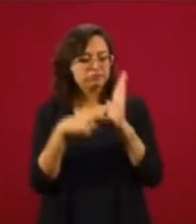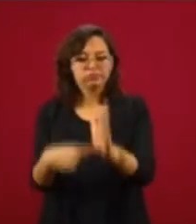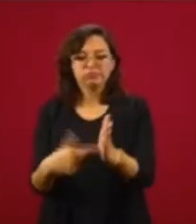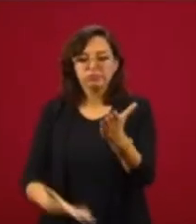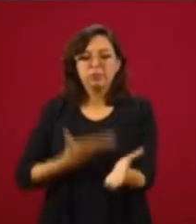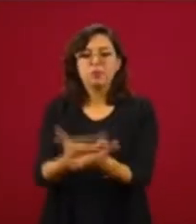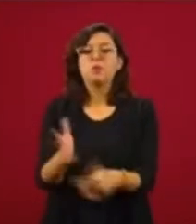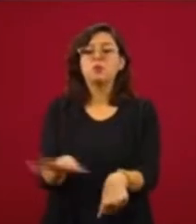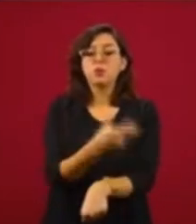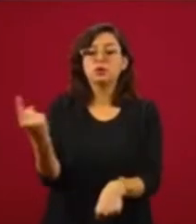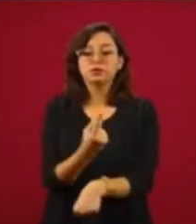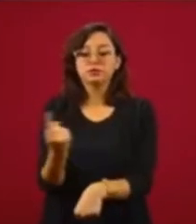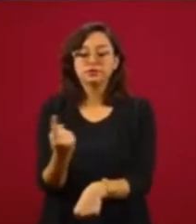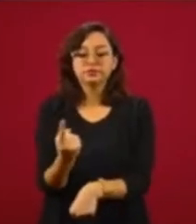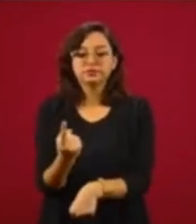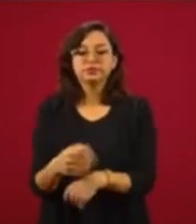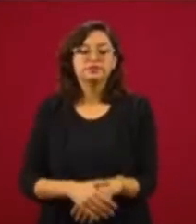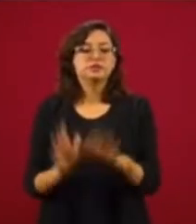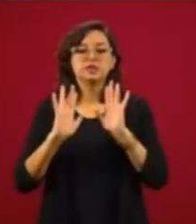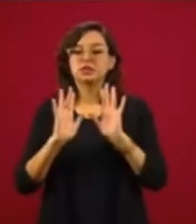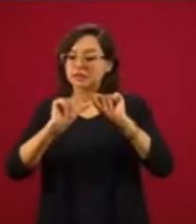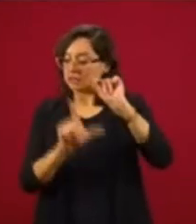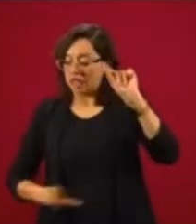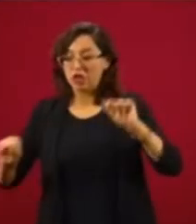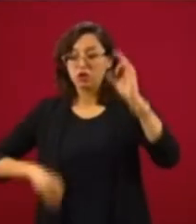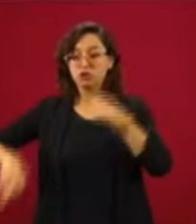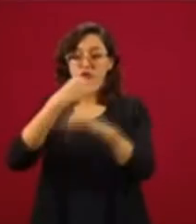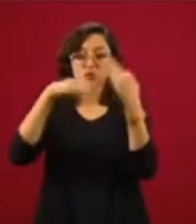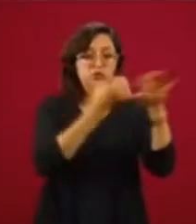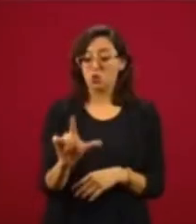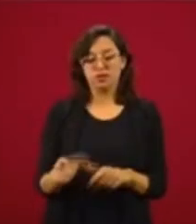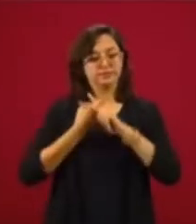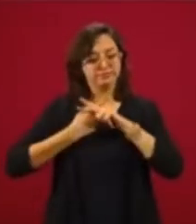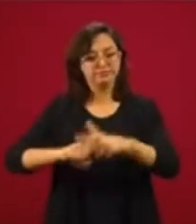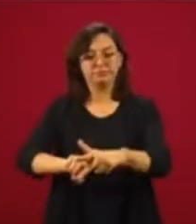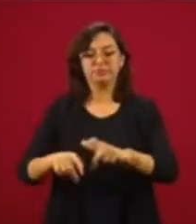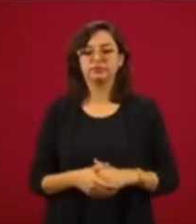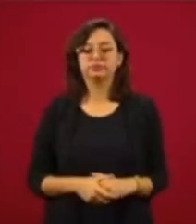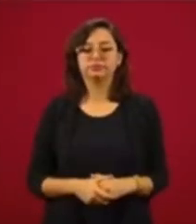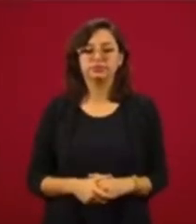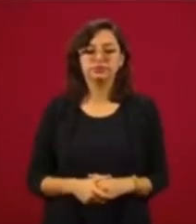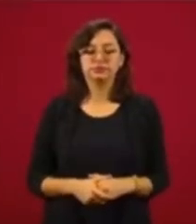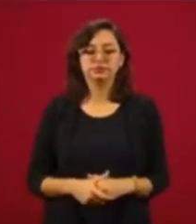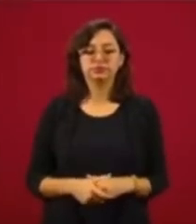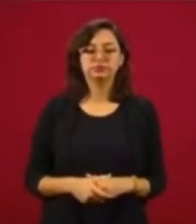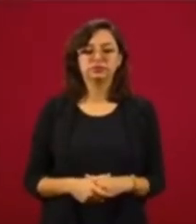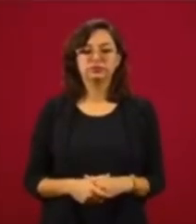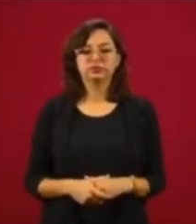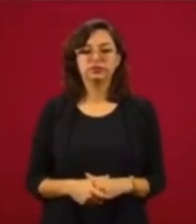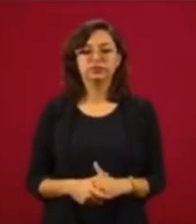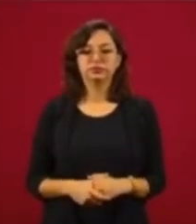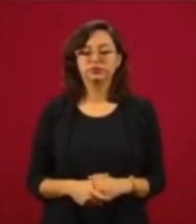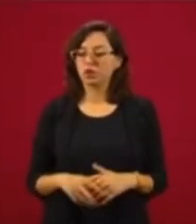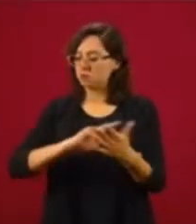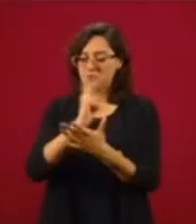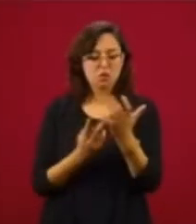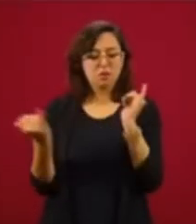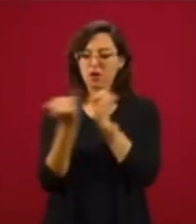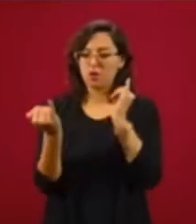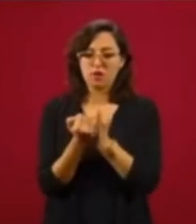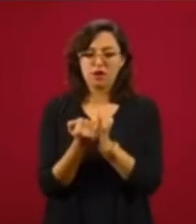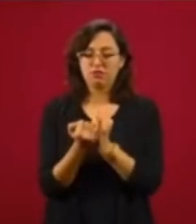vamos a visitar todos los estados de la República. Y va a ser el mismo programa